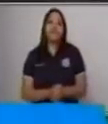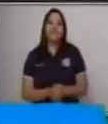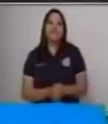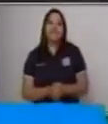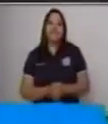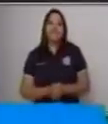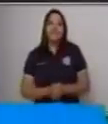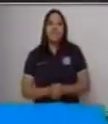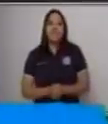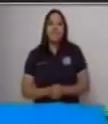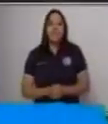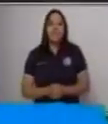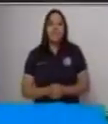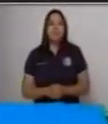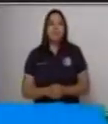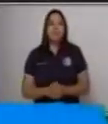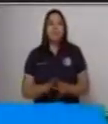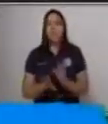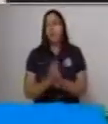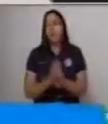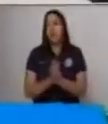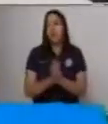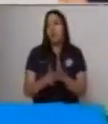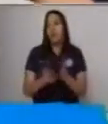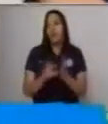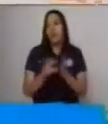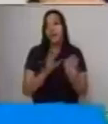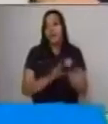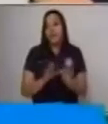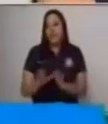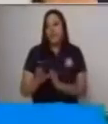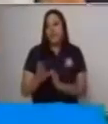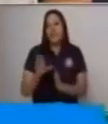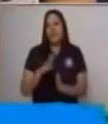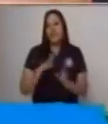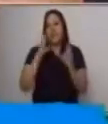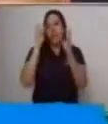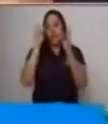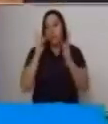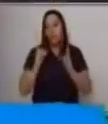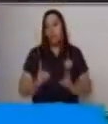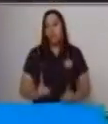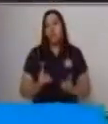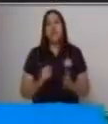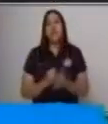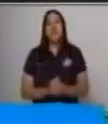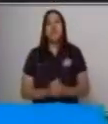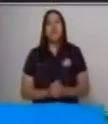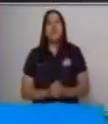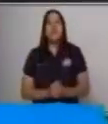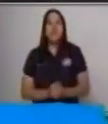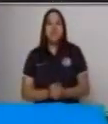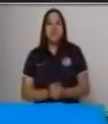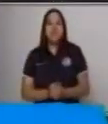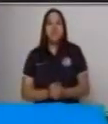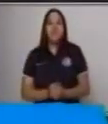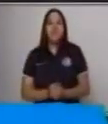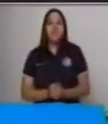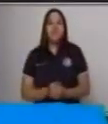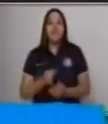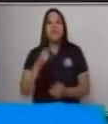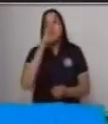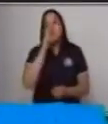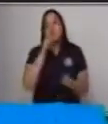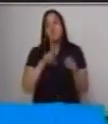Para las personas que tienen alguna discapacidad, una necesidad educativa especial, es